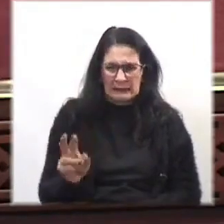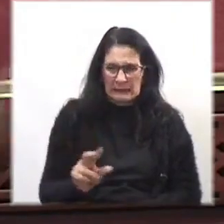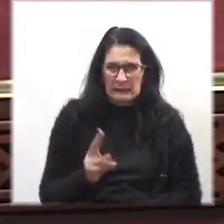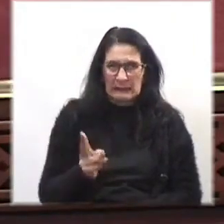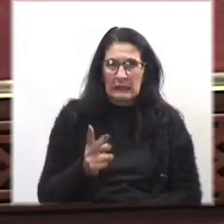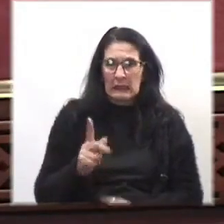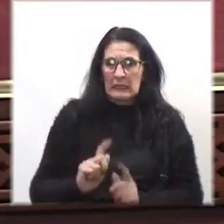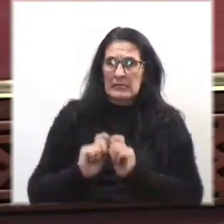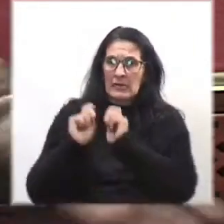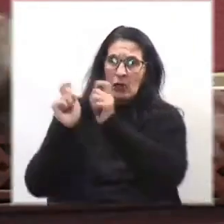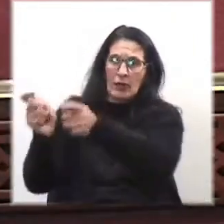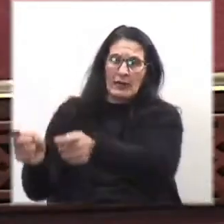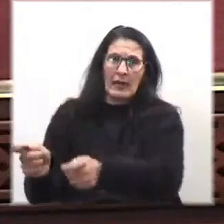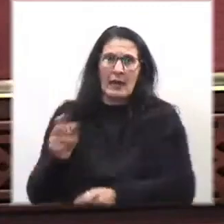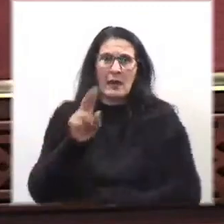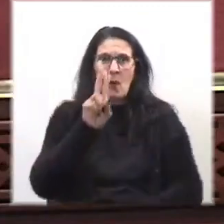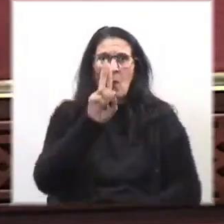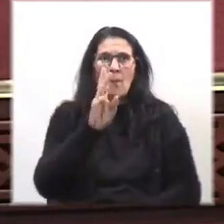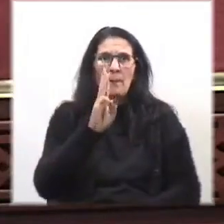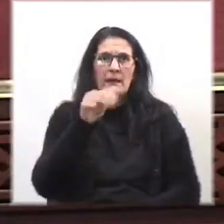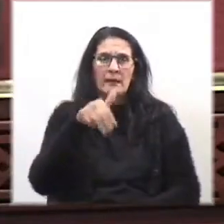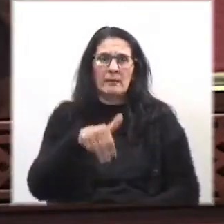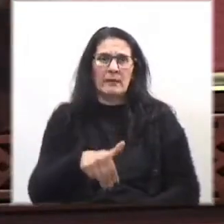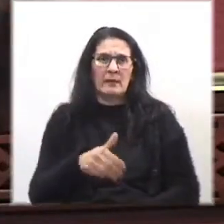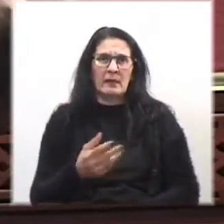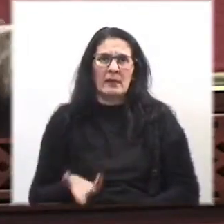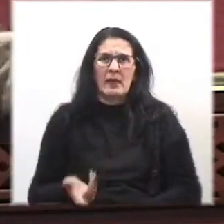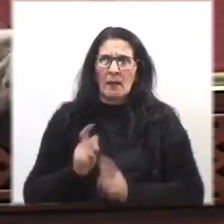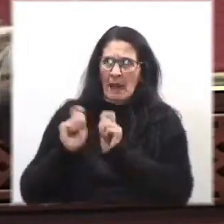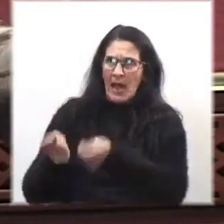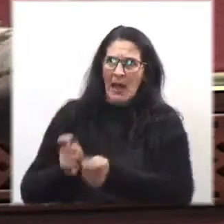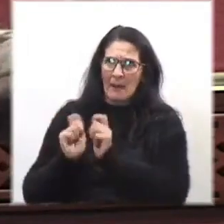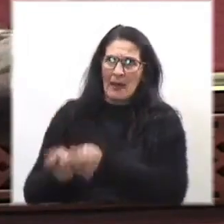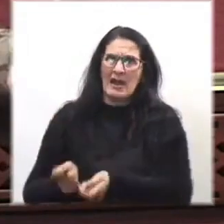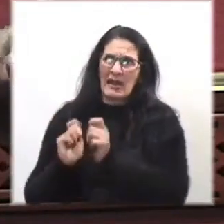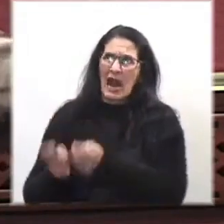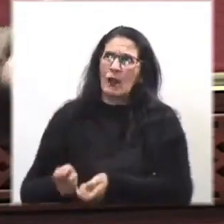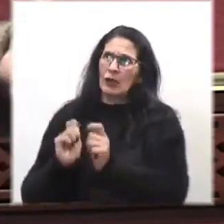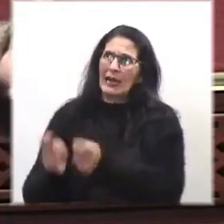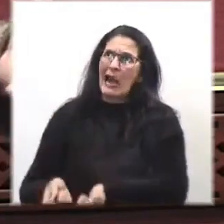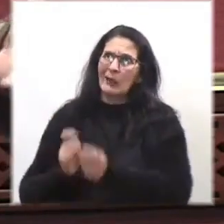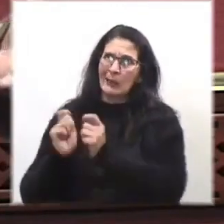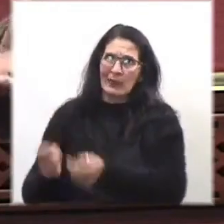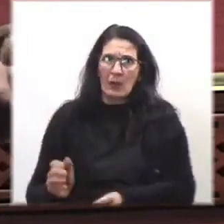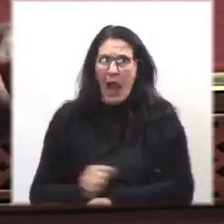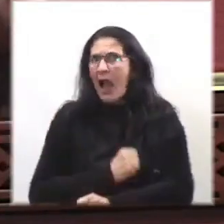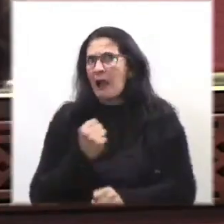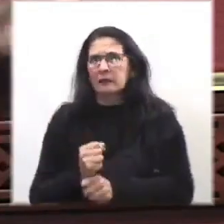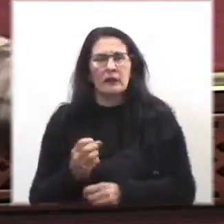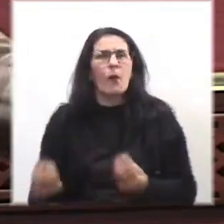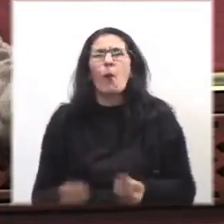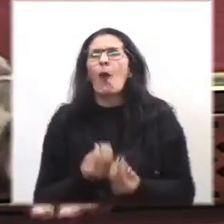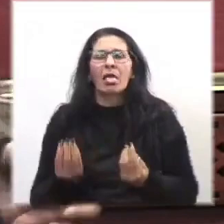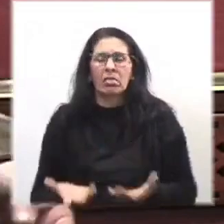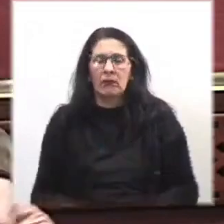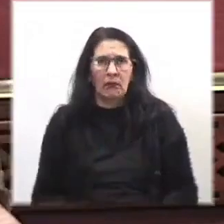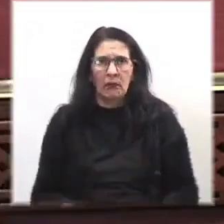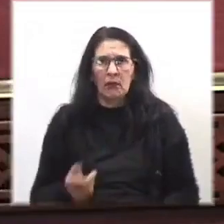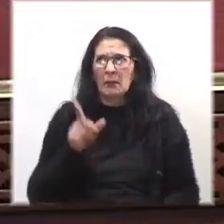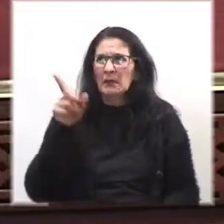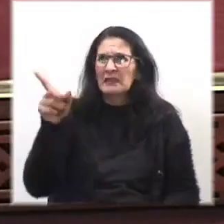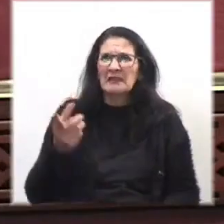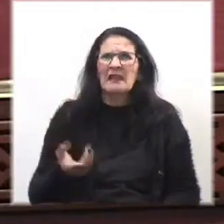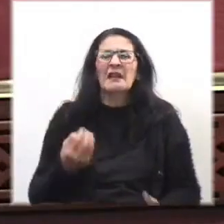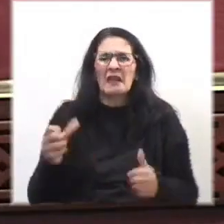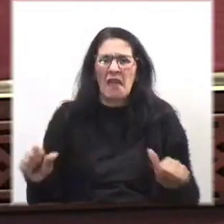acaban de regalar a UPM. ¿Hasta cuándo le vamos a ir regalando planta a UPM, señor presidente? Para esta porquería que están